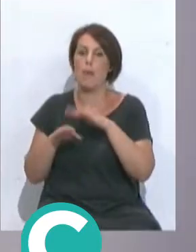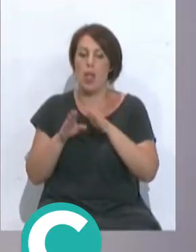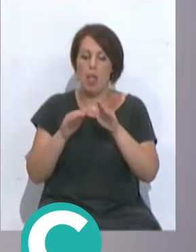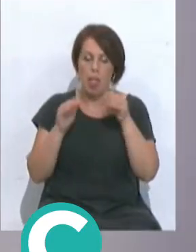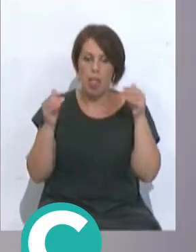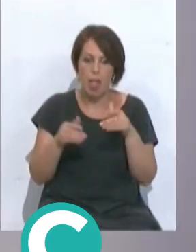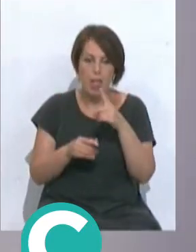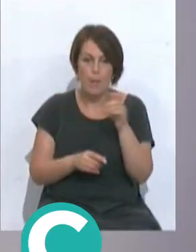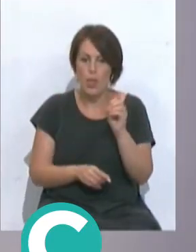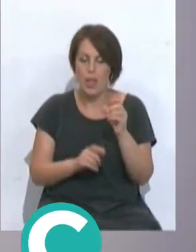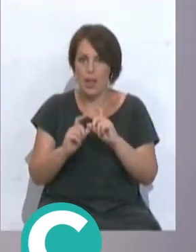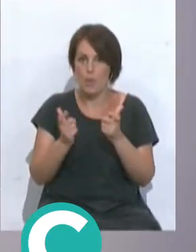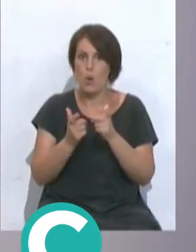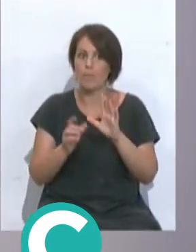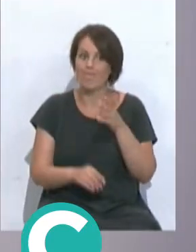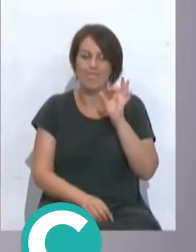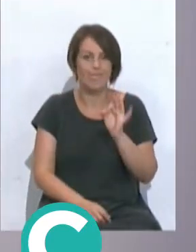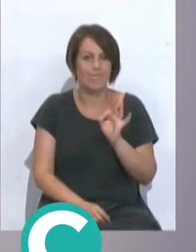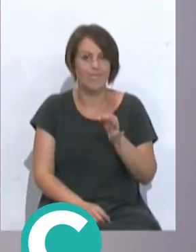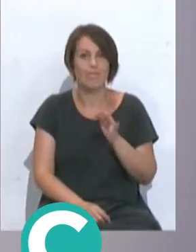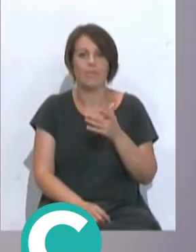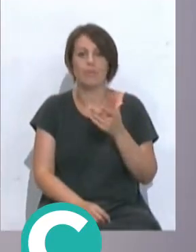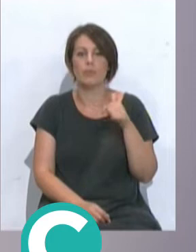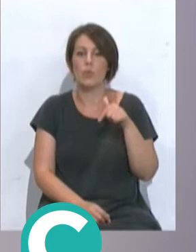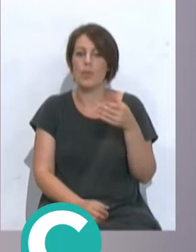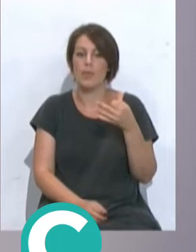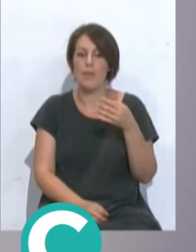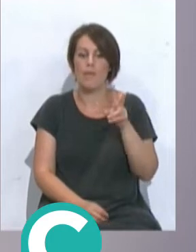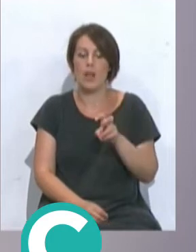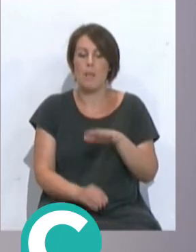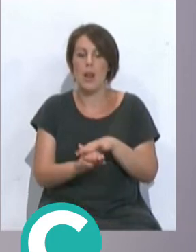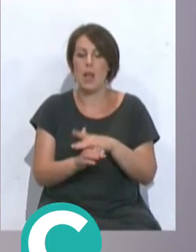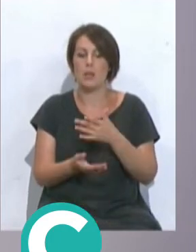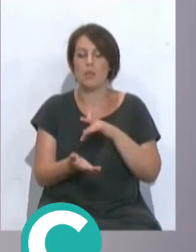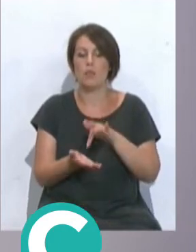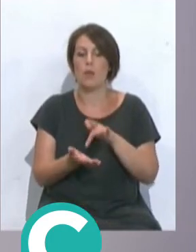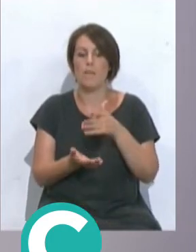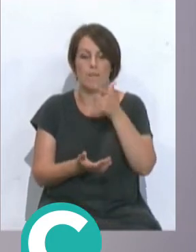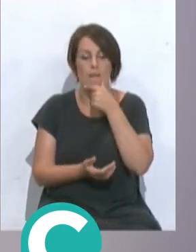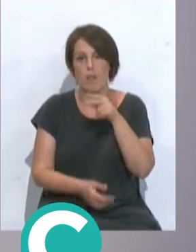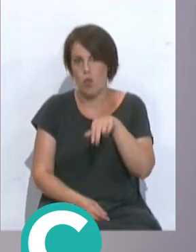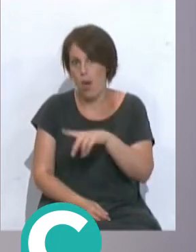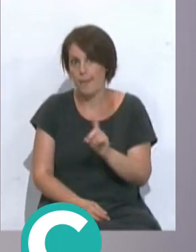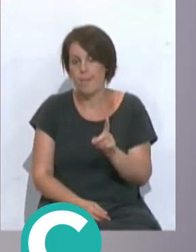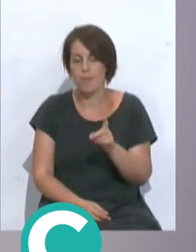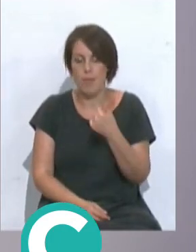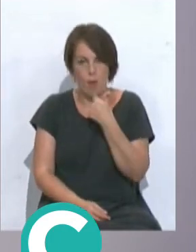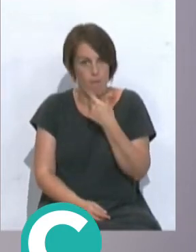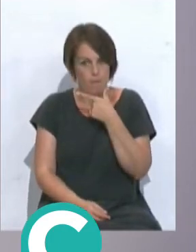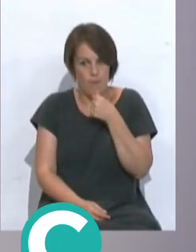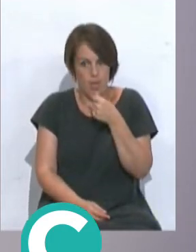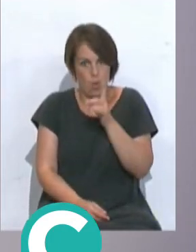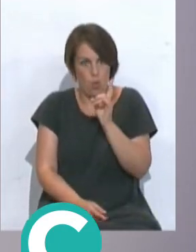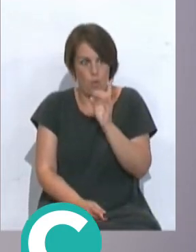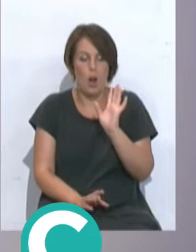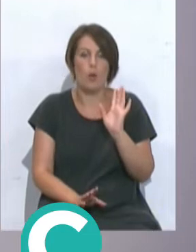% en el equipo. Sí es cierto que también esto tiene que servir para que, a la hora de... Que no es fácil, no digo que sea fácil ni mucho menos,